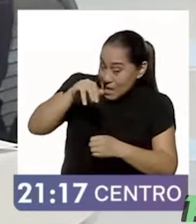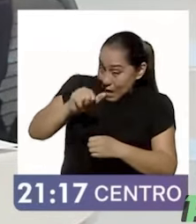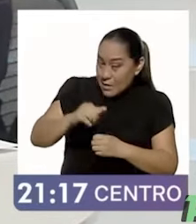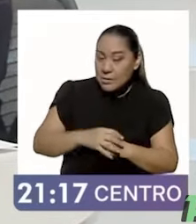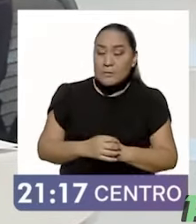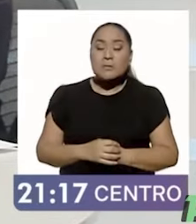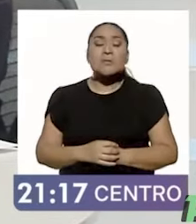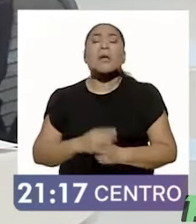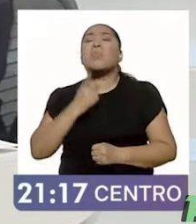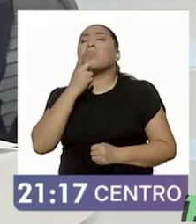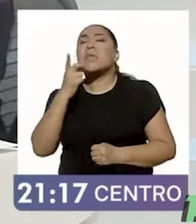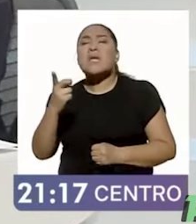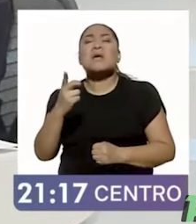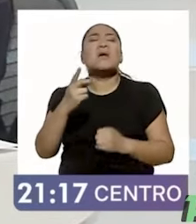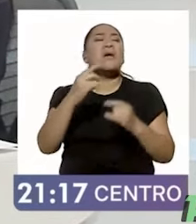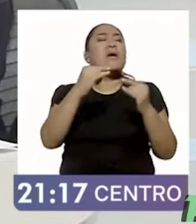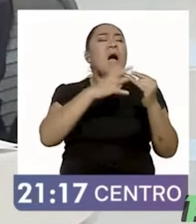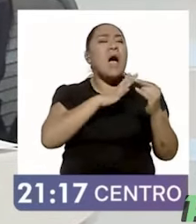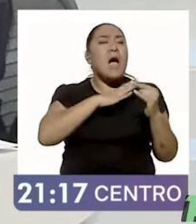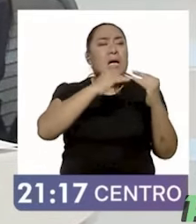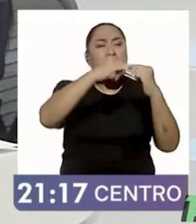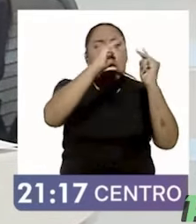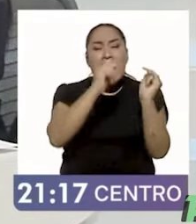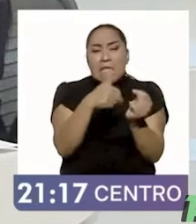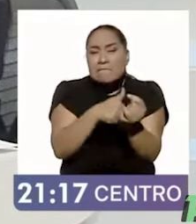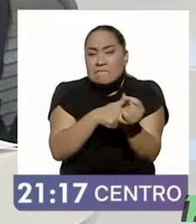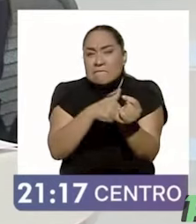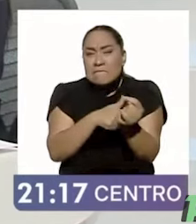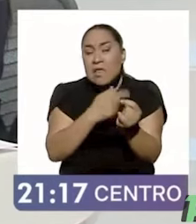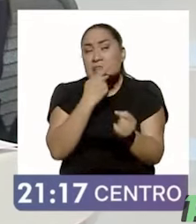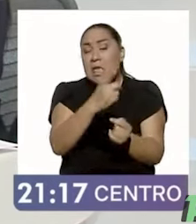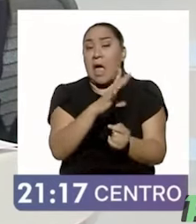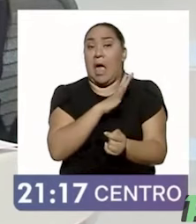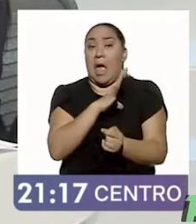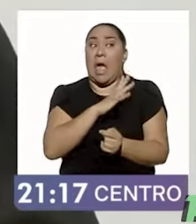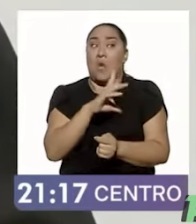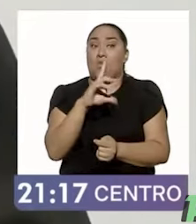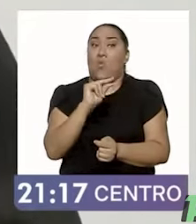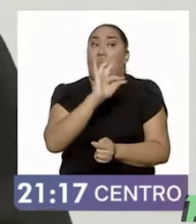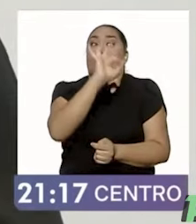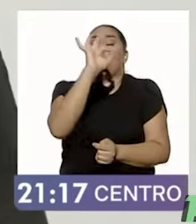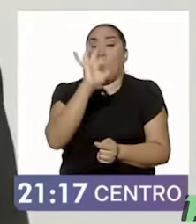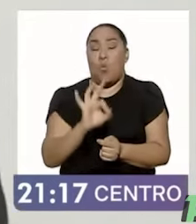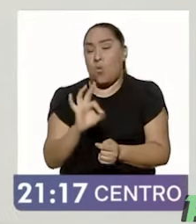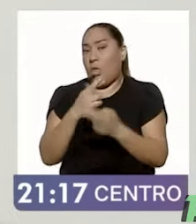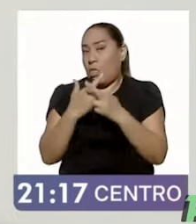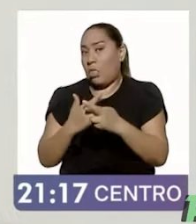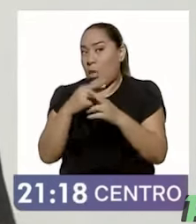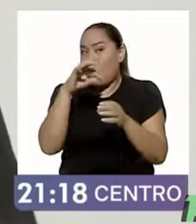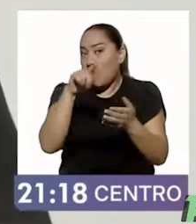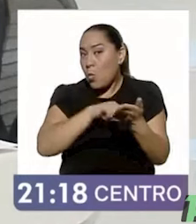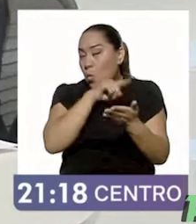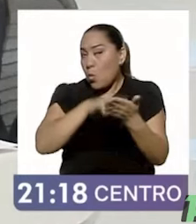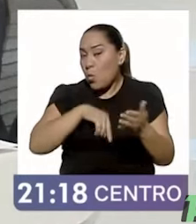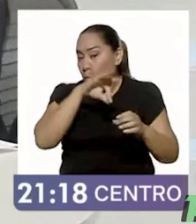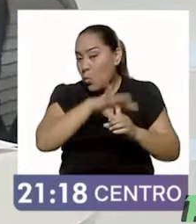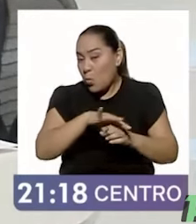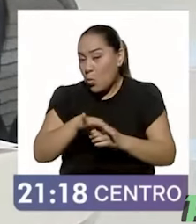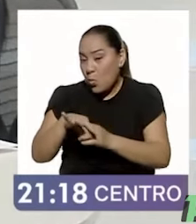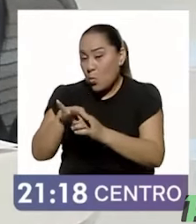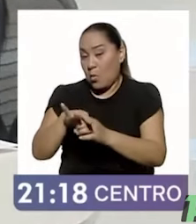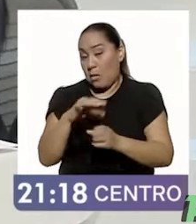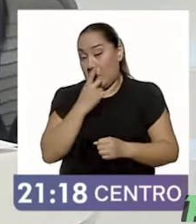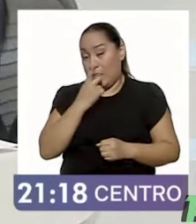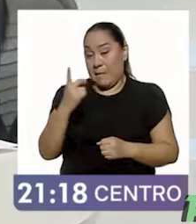Hablan de unas casillas ocultas donde tienen 80% de la votación que podría cambiar una elección